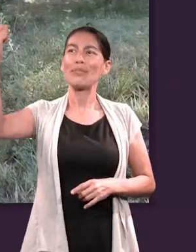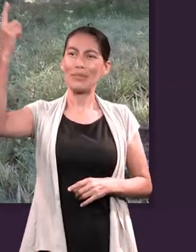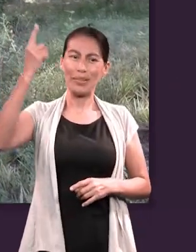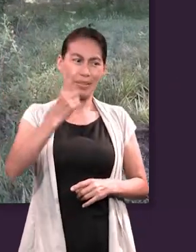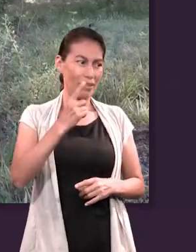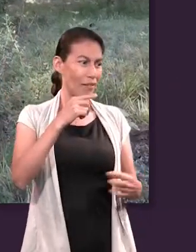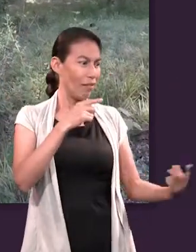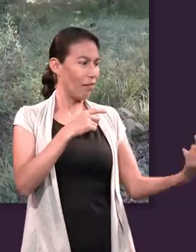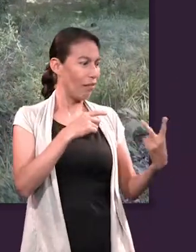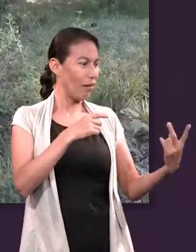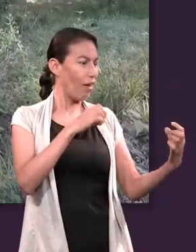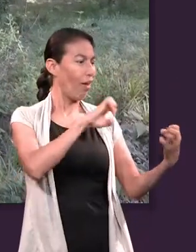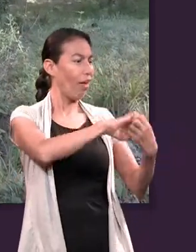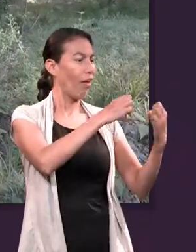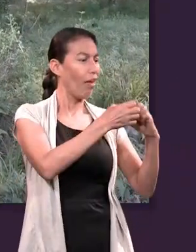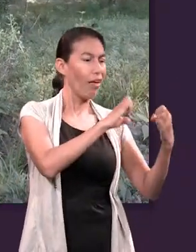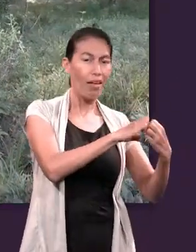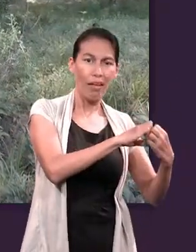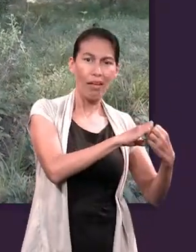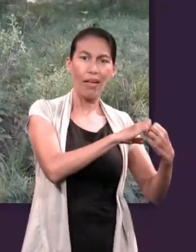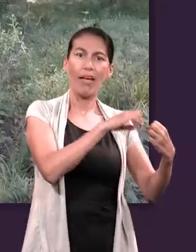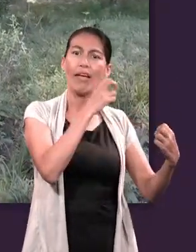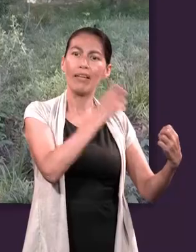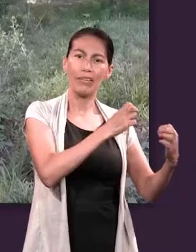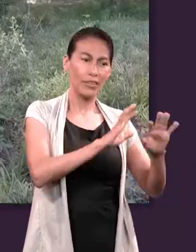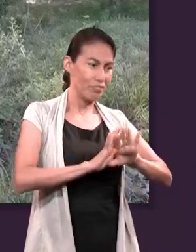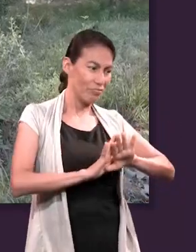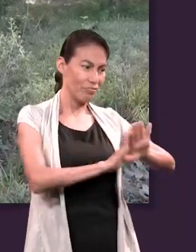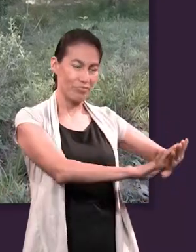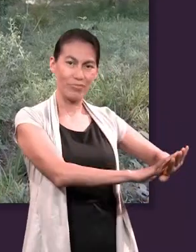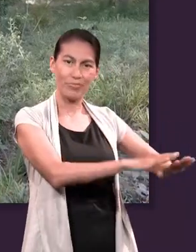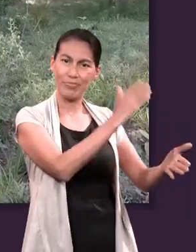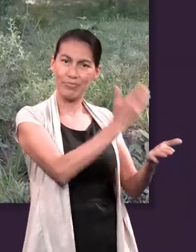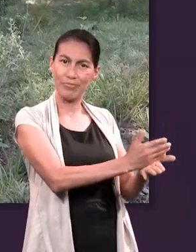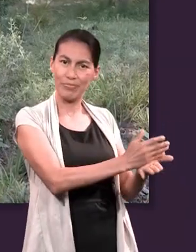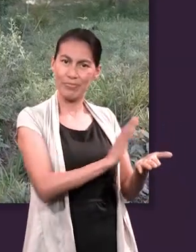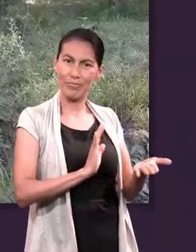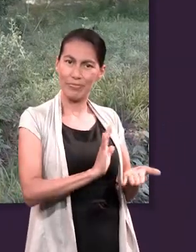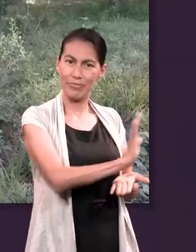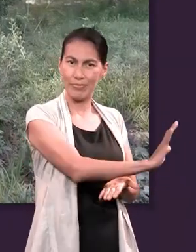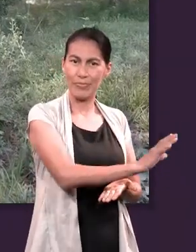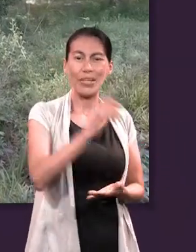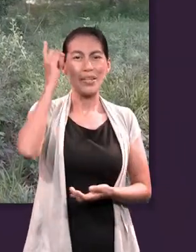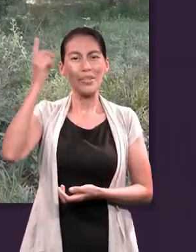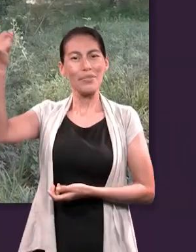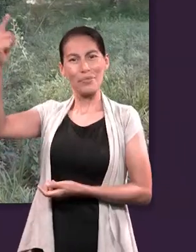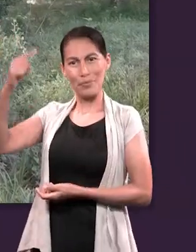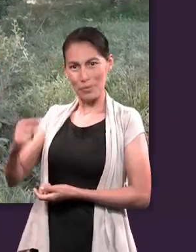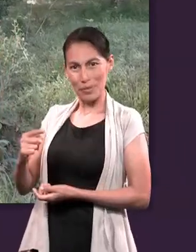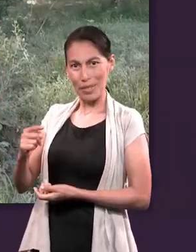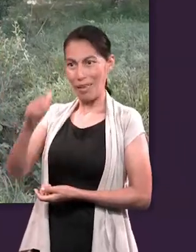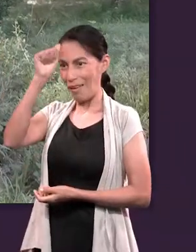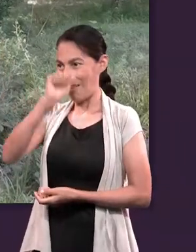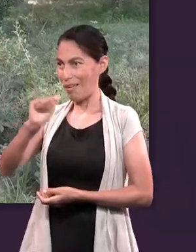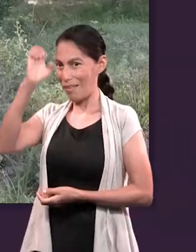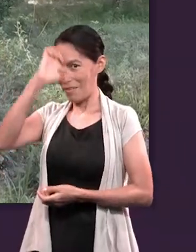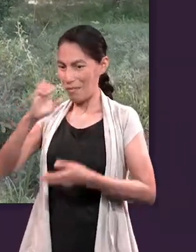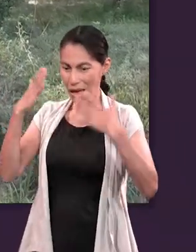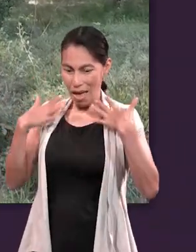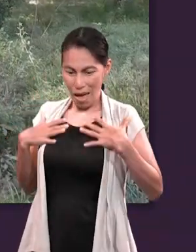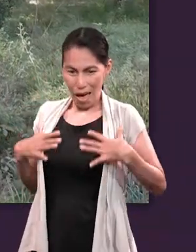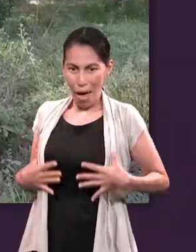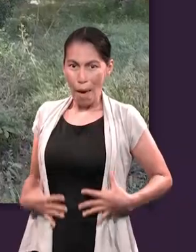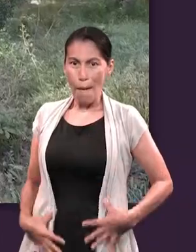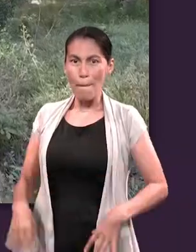gracias a que Dios interviene sí hay otra opción. Y entonces viene Él y pone sobre Adán y Eva vestimentas